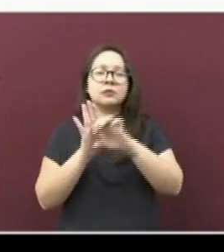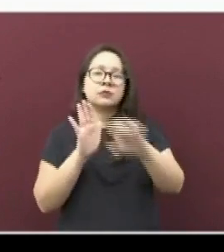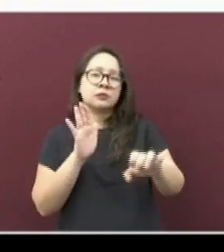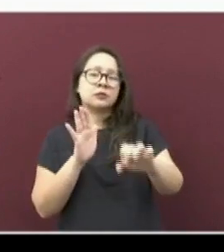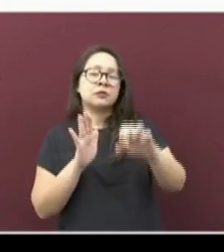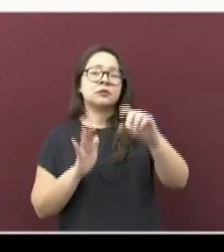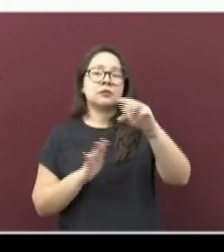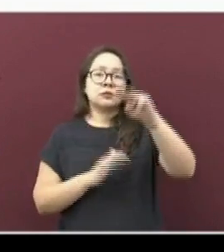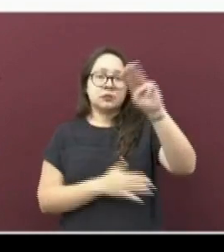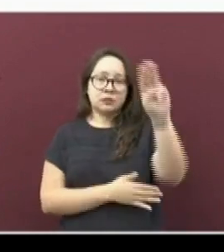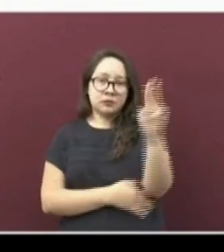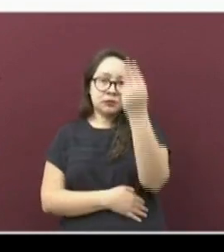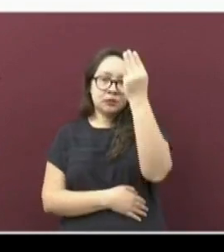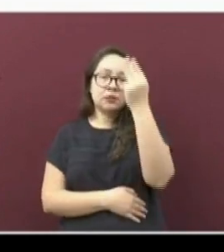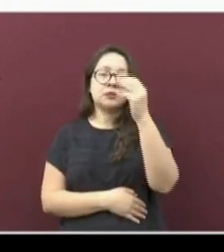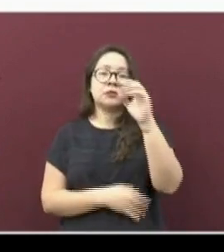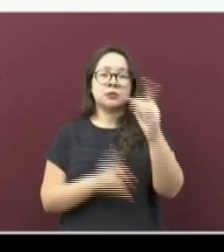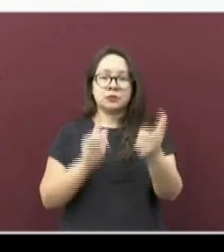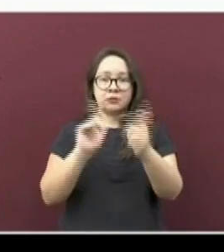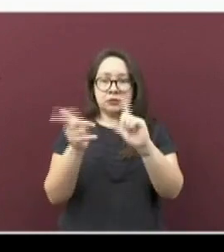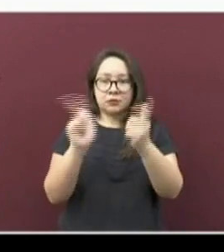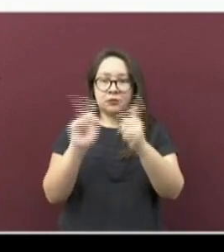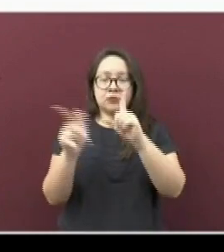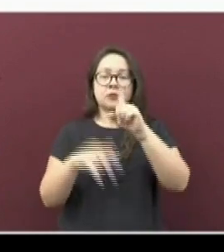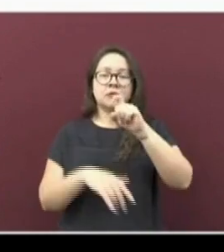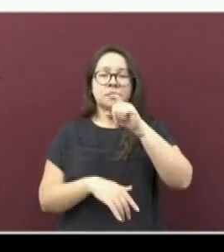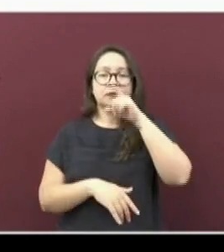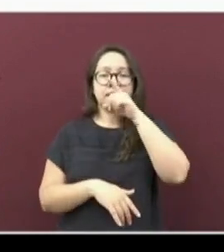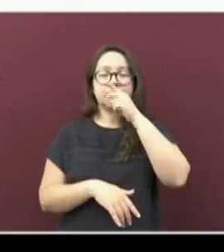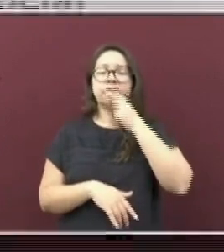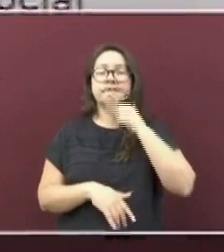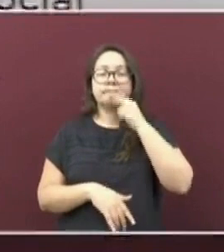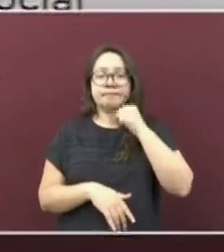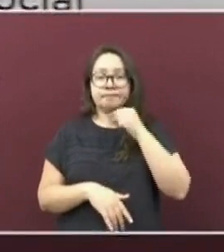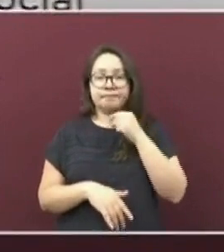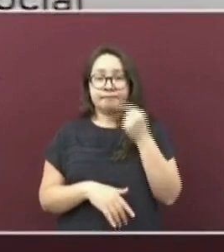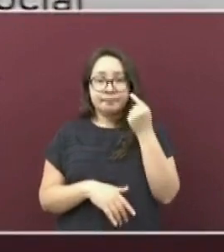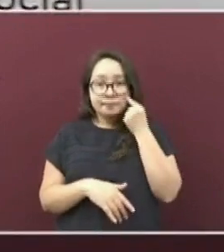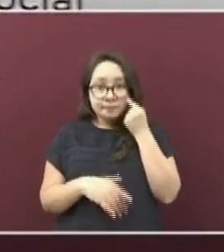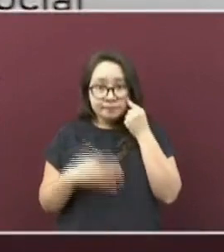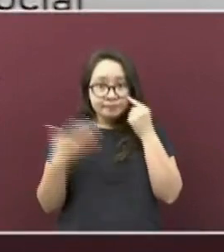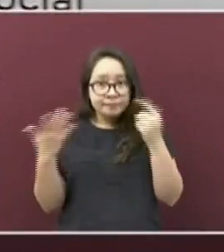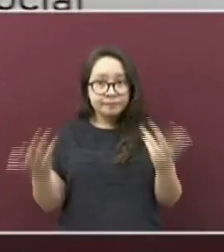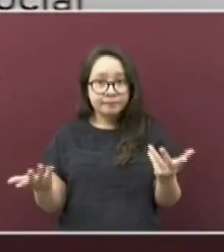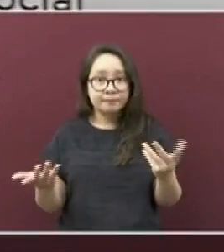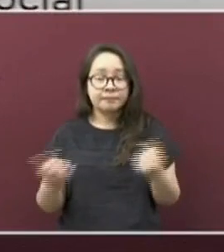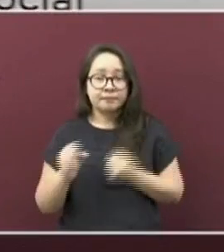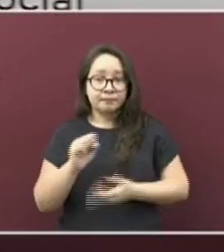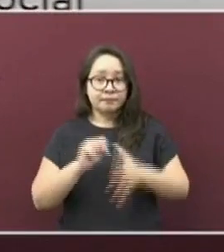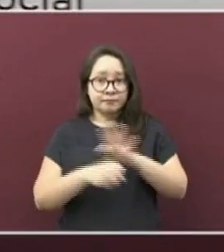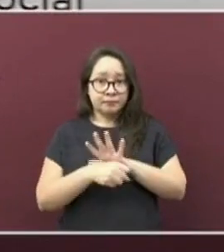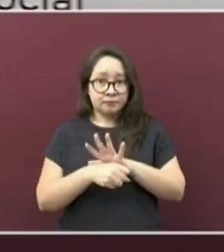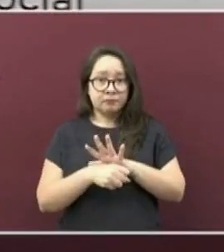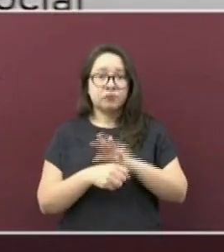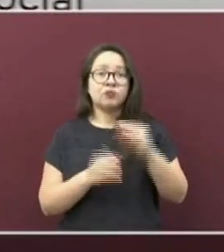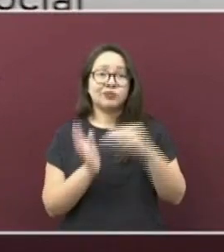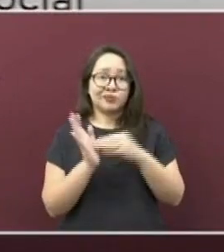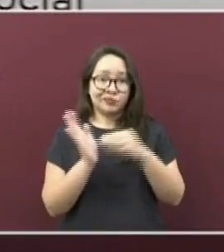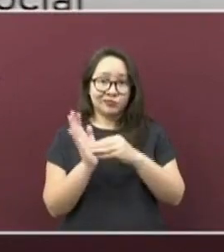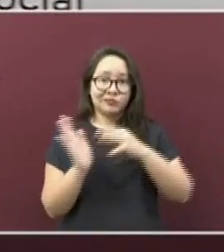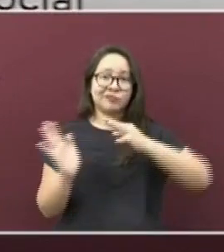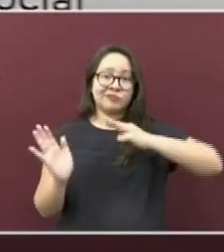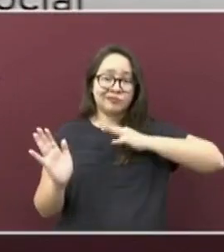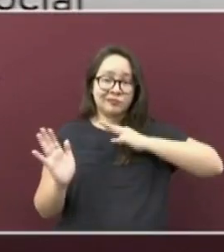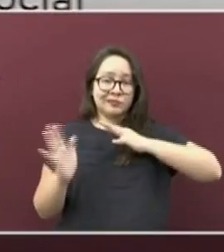municipios de Minatitlán, Las Chuapas y Agua Dulce. Como pueden observar, COVID-19 aún está presente,